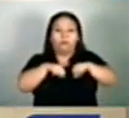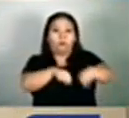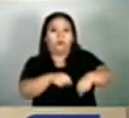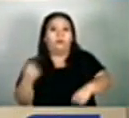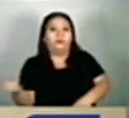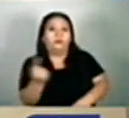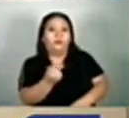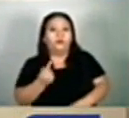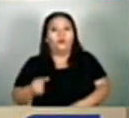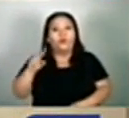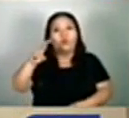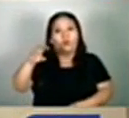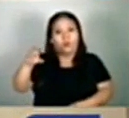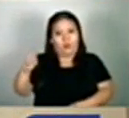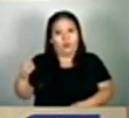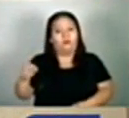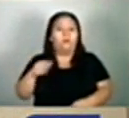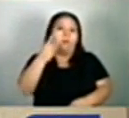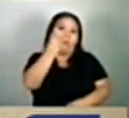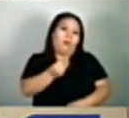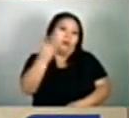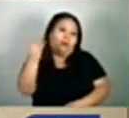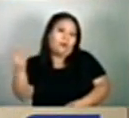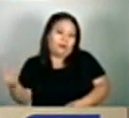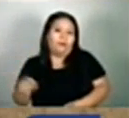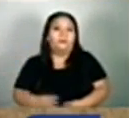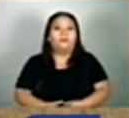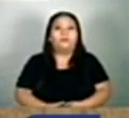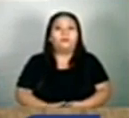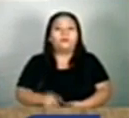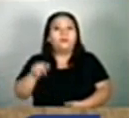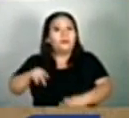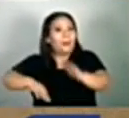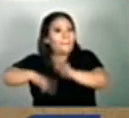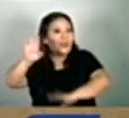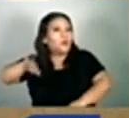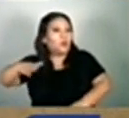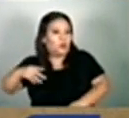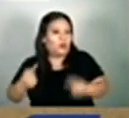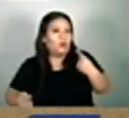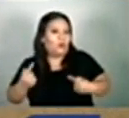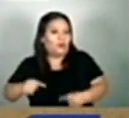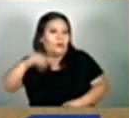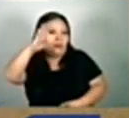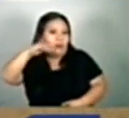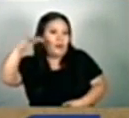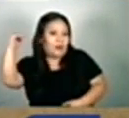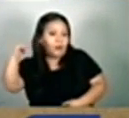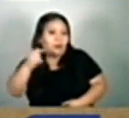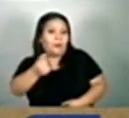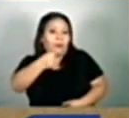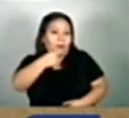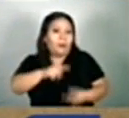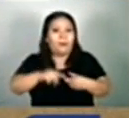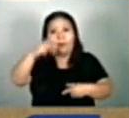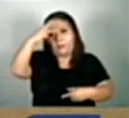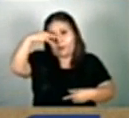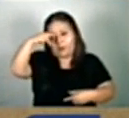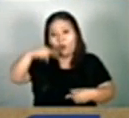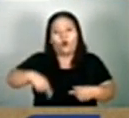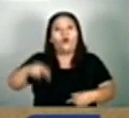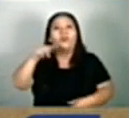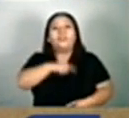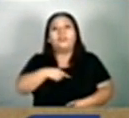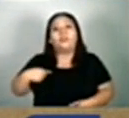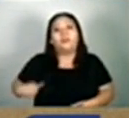personas al día en los Estados Unidos. Los países donde principalmente se produce y distribuye esta droga son México, China